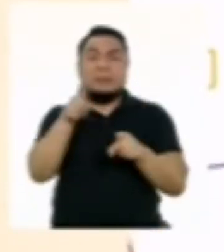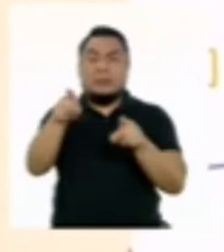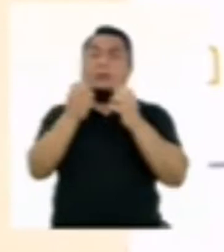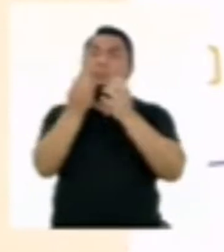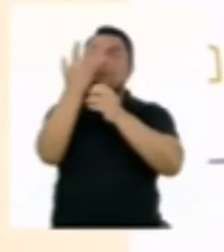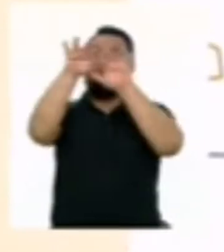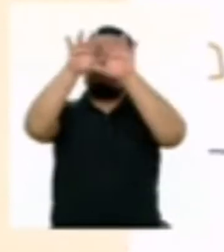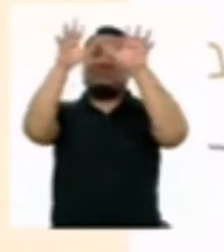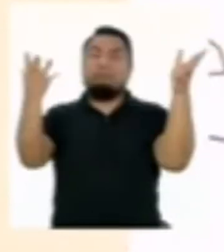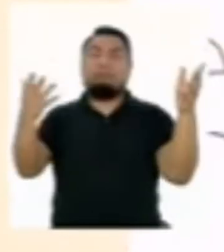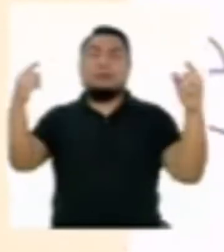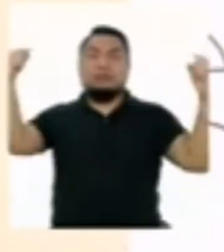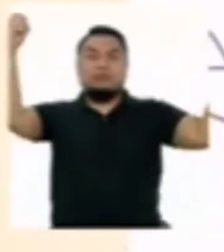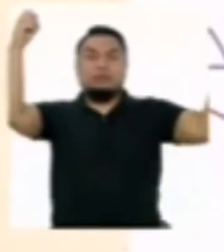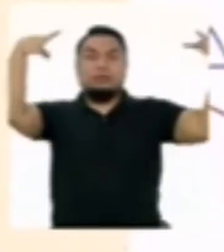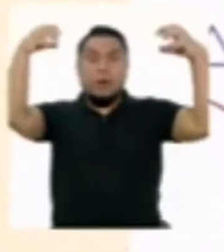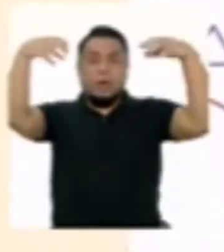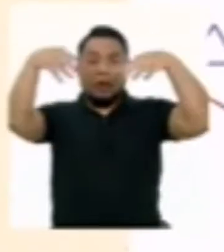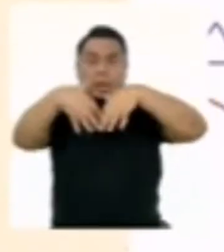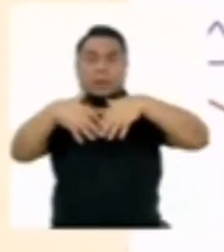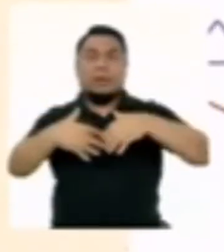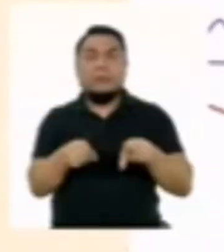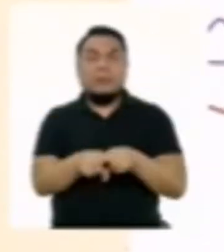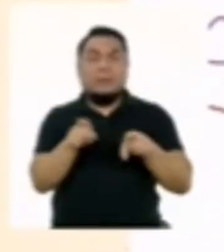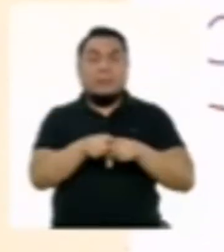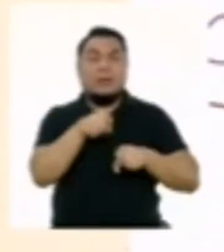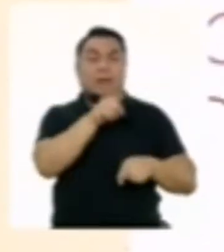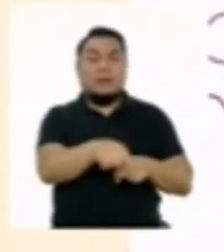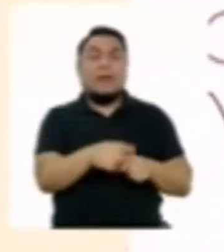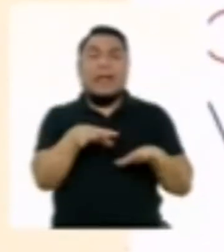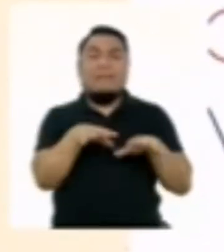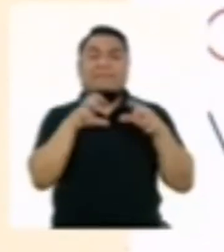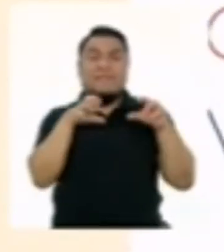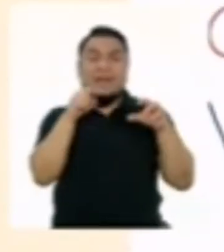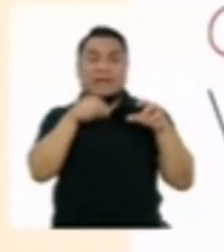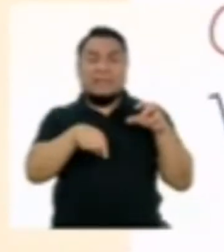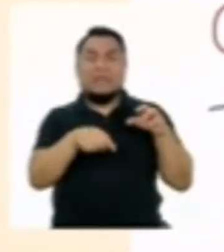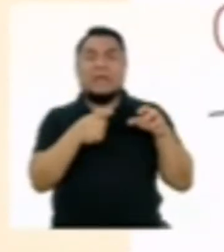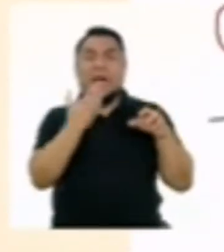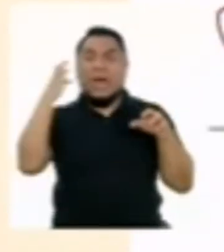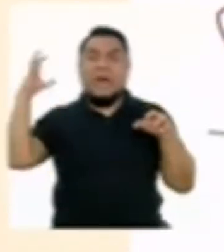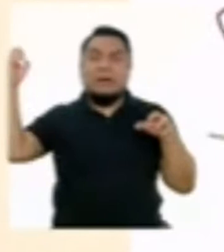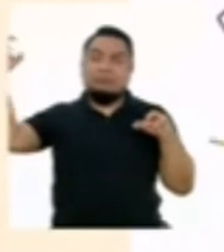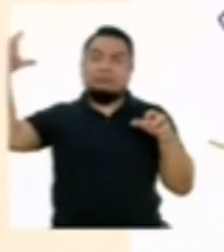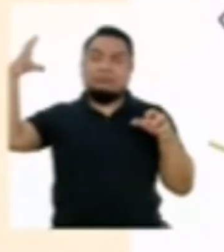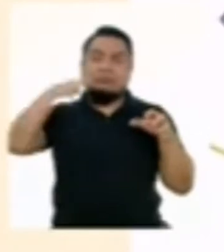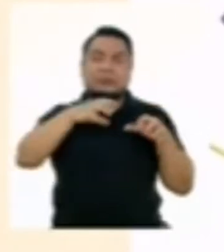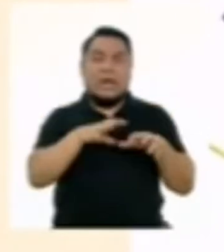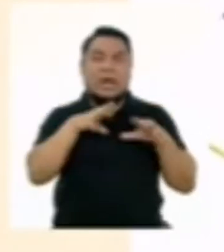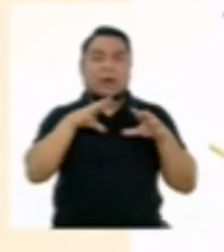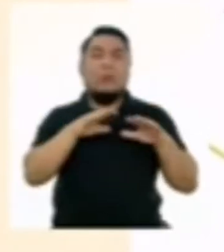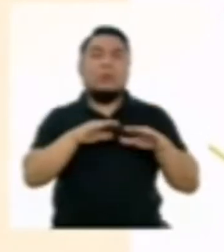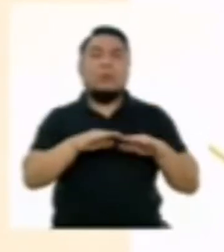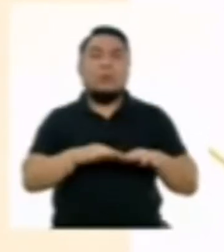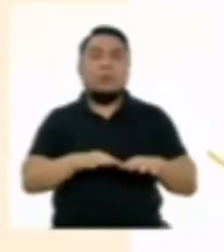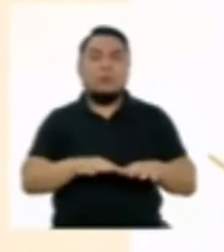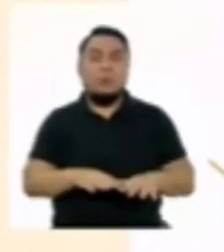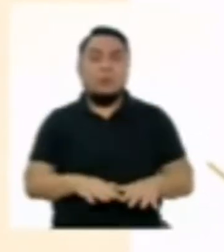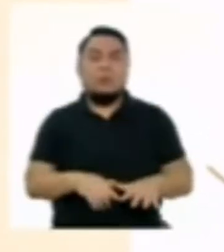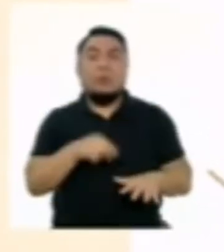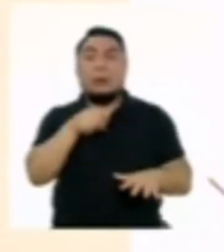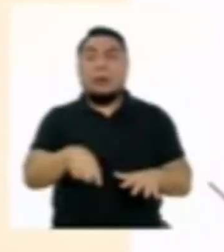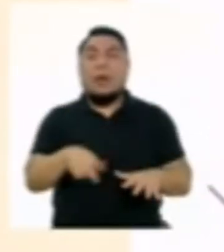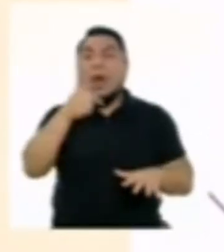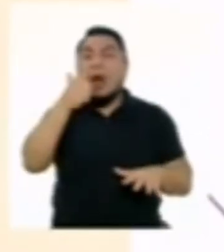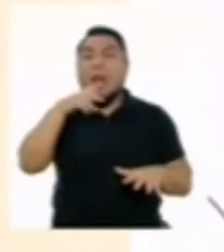fuente de agua dulce del planeta, se derritan de manera definitiva. Se genera aumento del nivel de agua